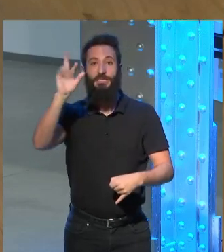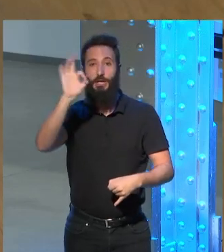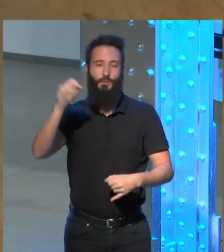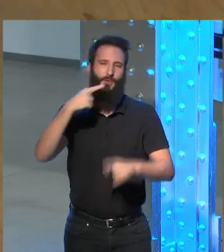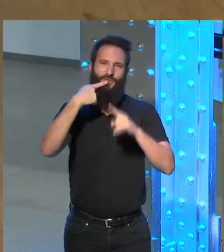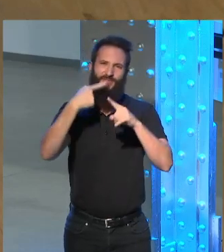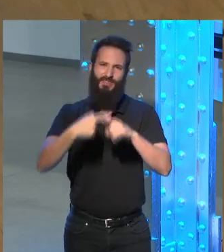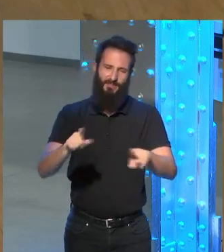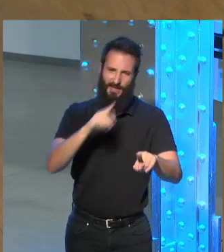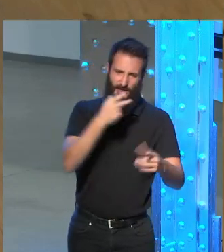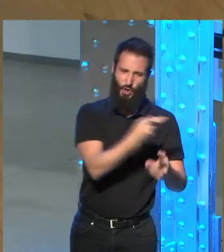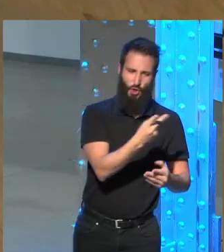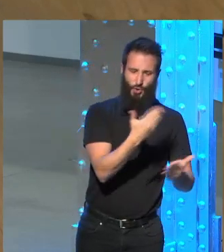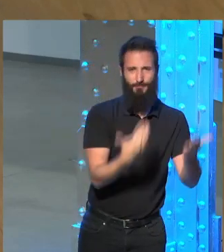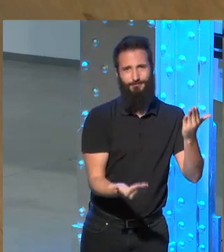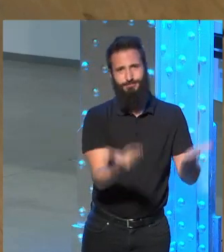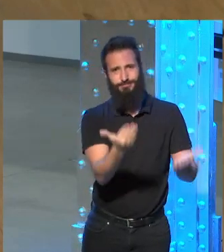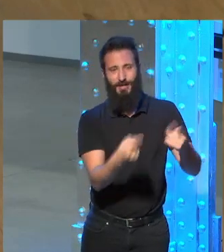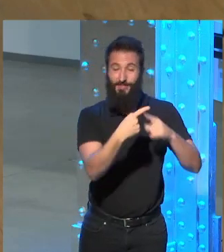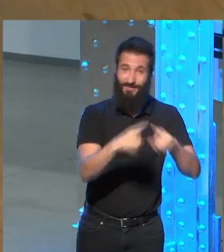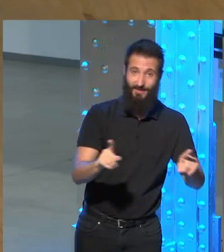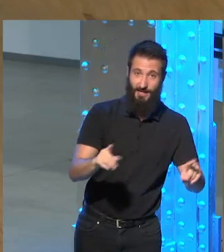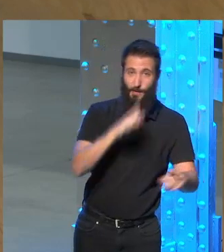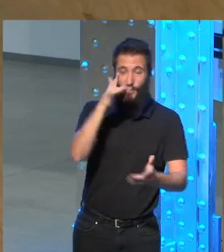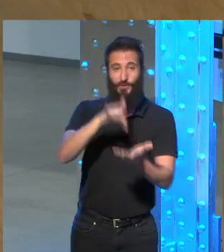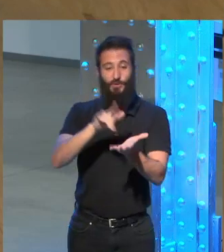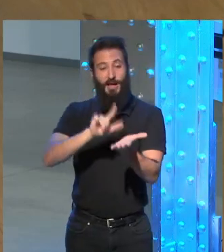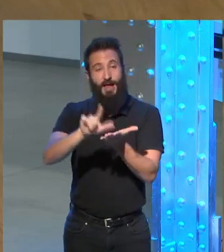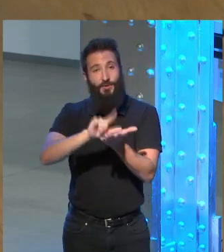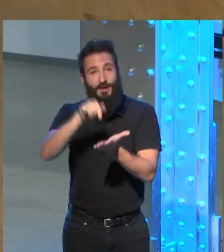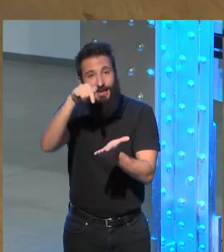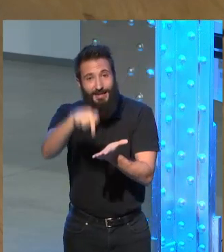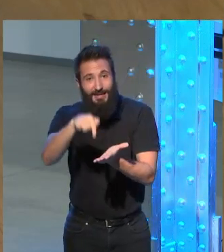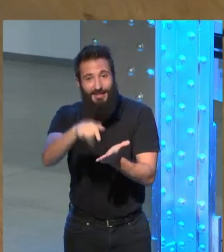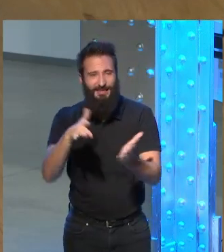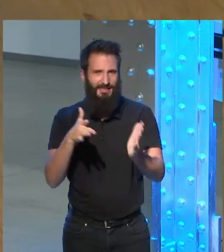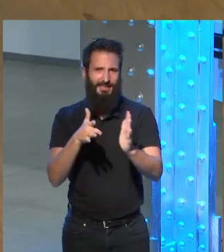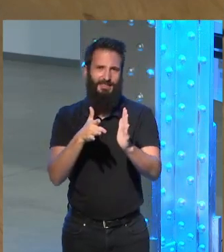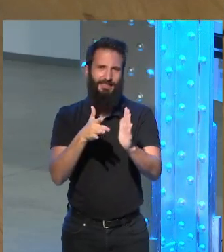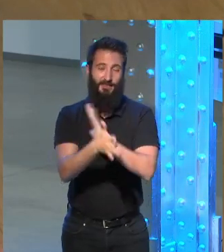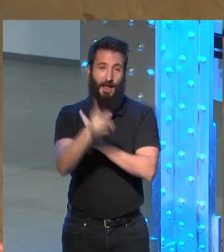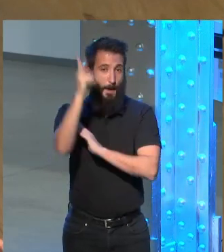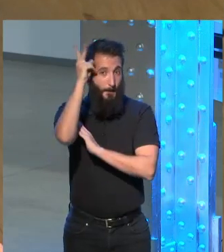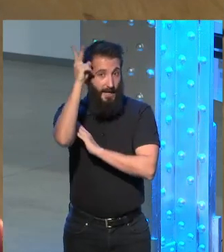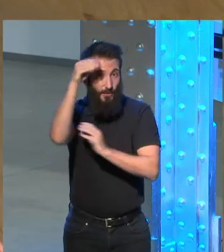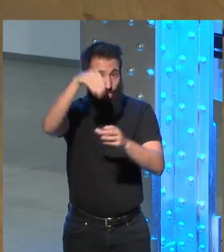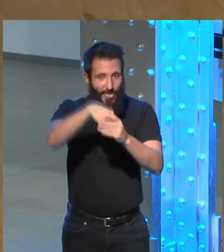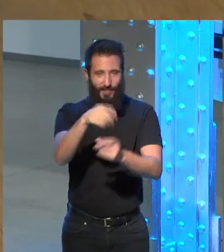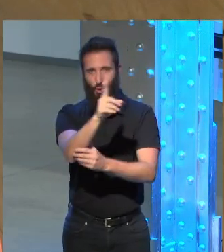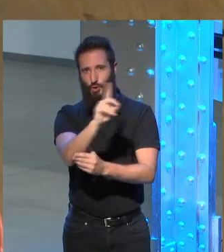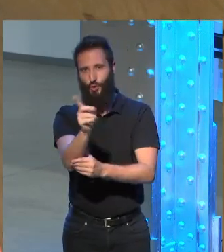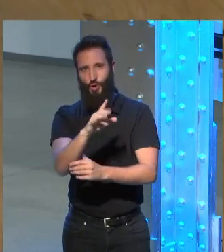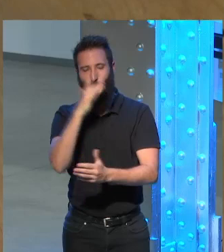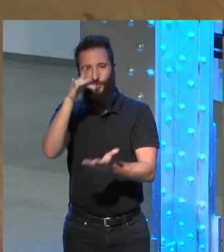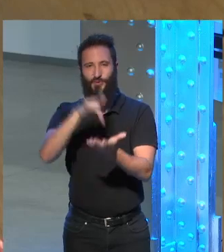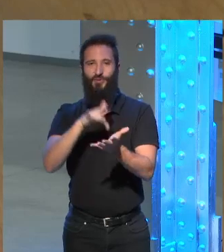publicado hasta esa fecha que es una de las primeras novelas que no está situada en el Perú bueno habías publicado ya La